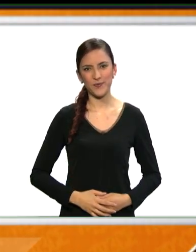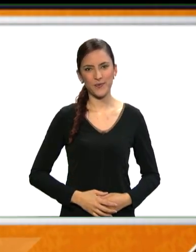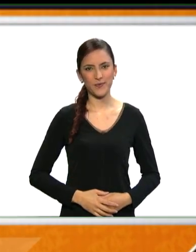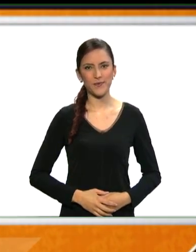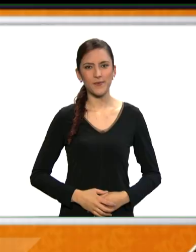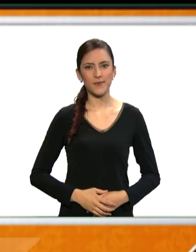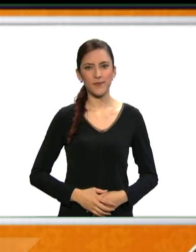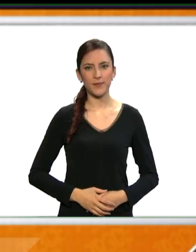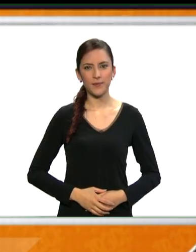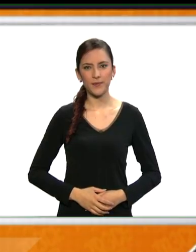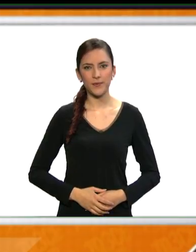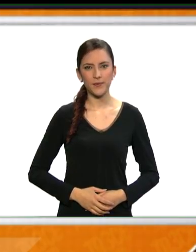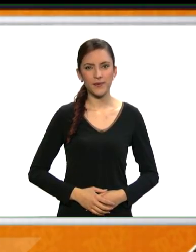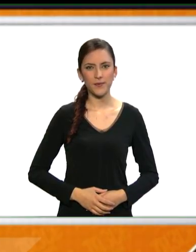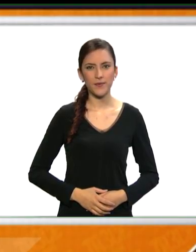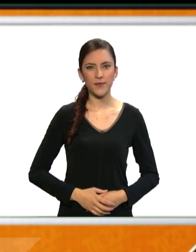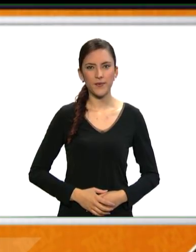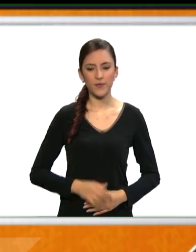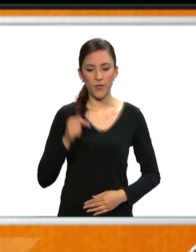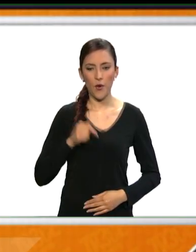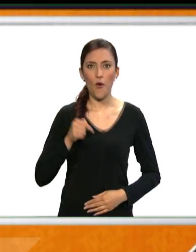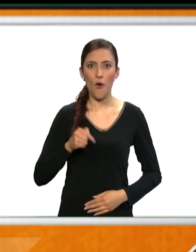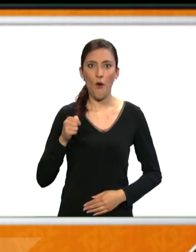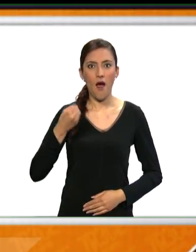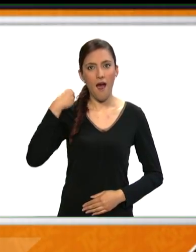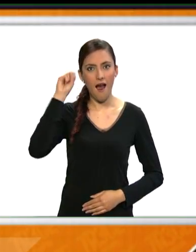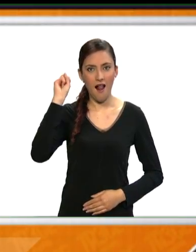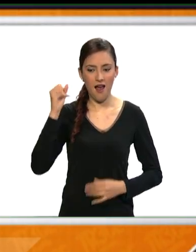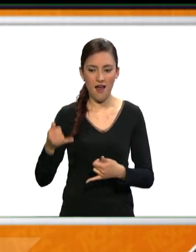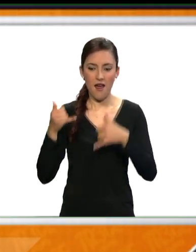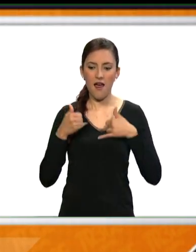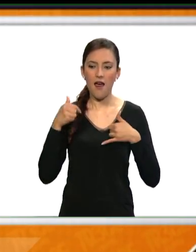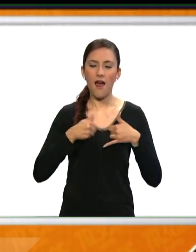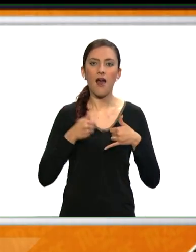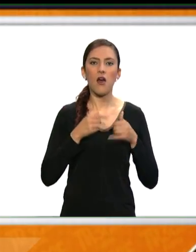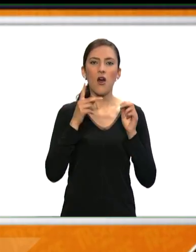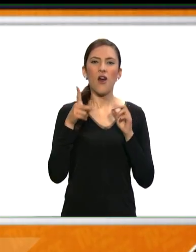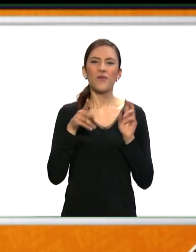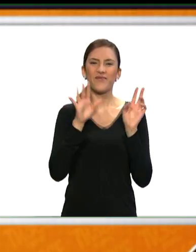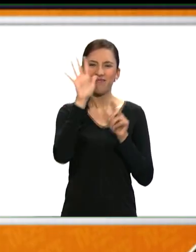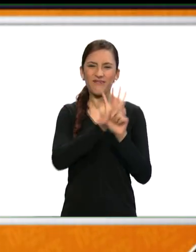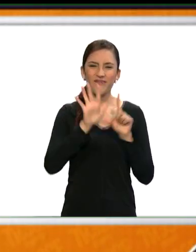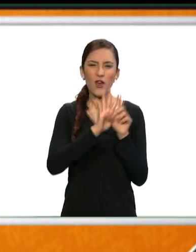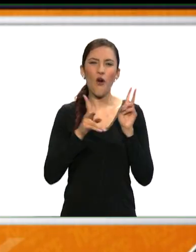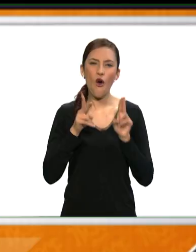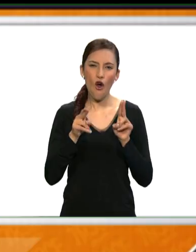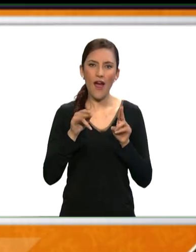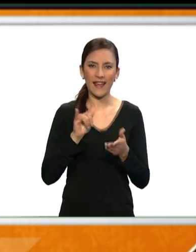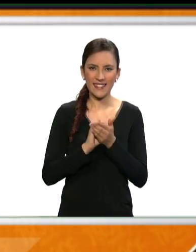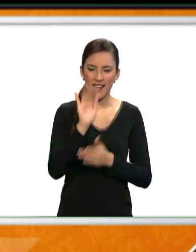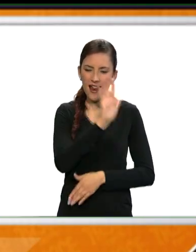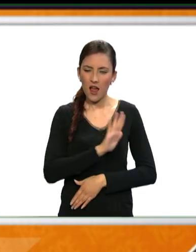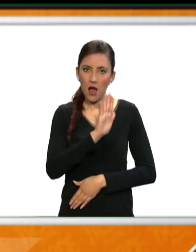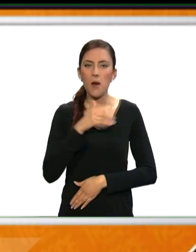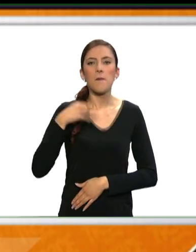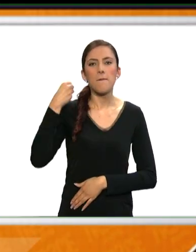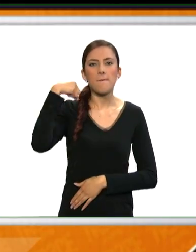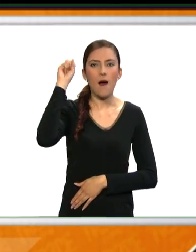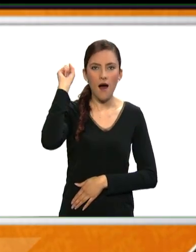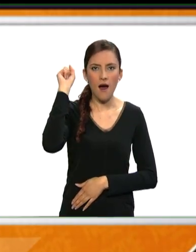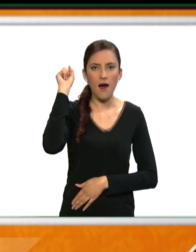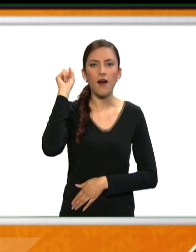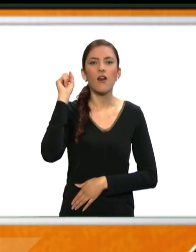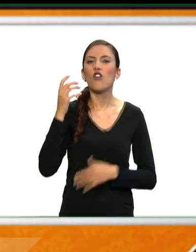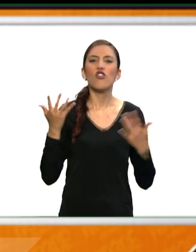Hoy acabamos de ganar el premio de cortometraje regional, una convocatoria de realización de cortometraje regional y ganamos por el